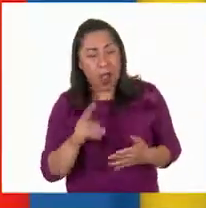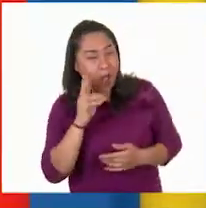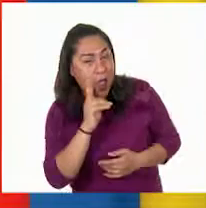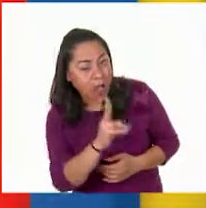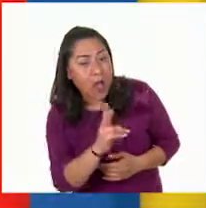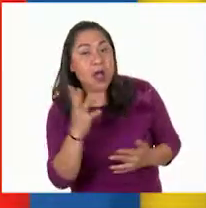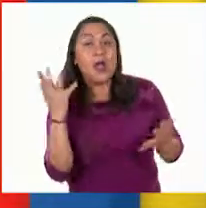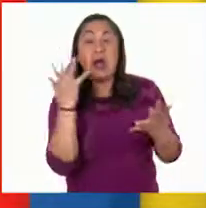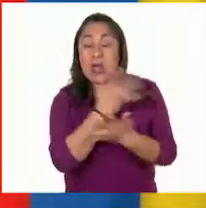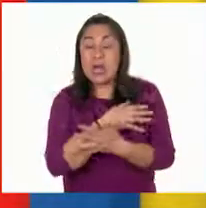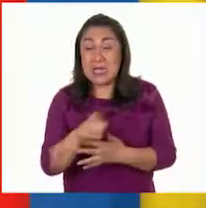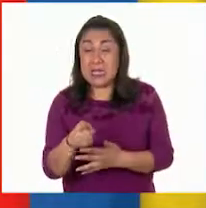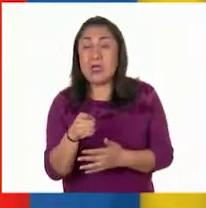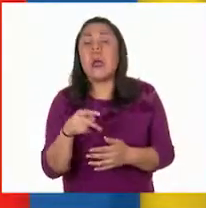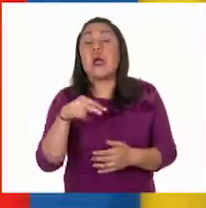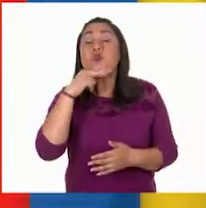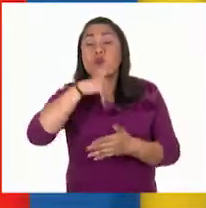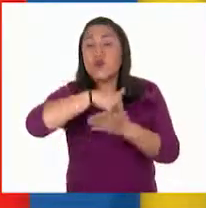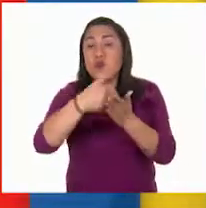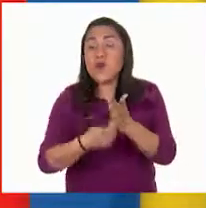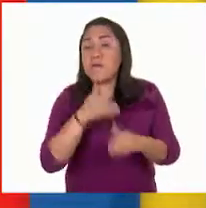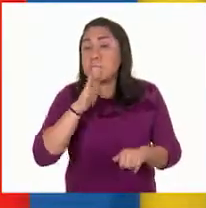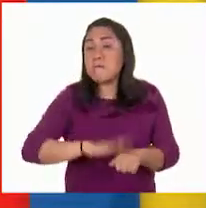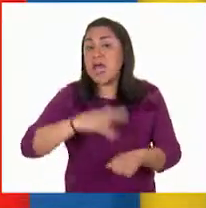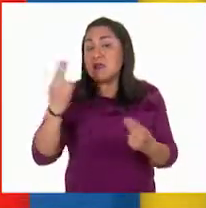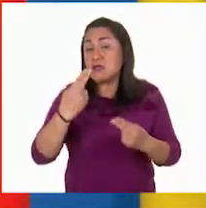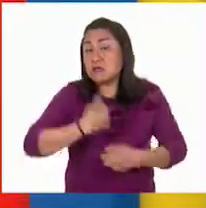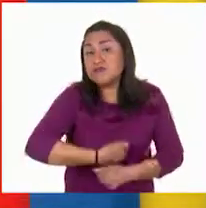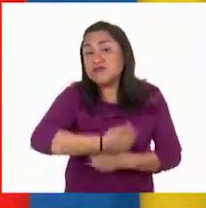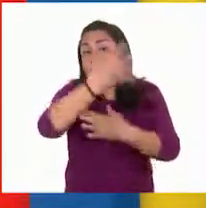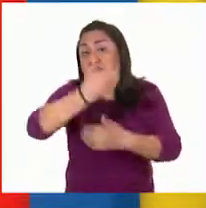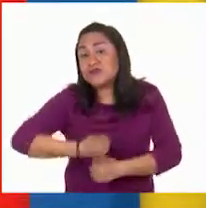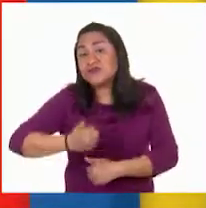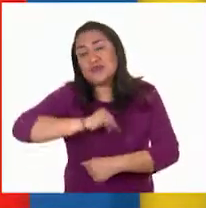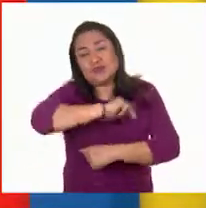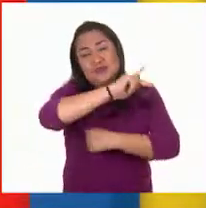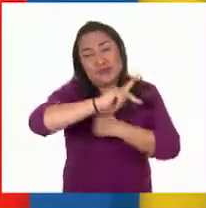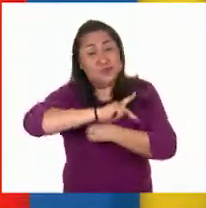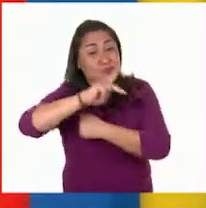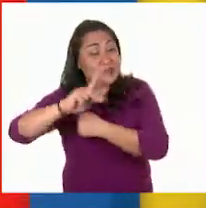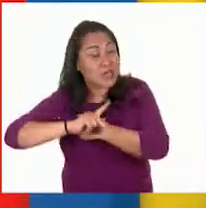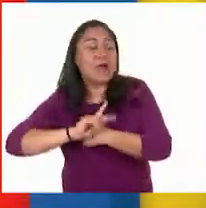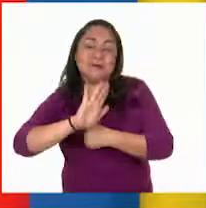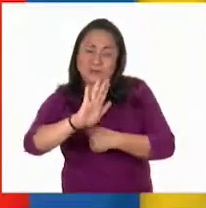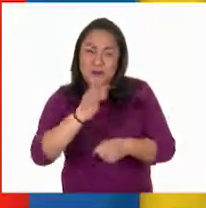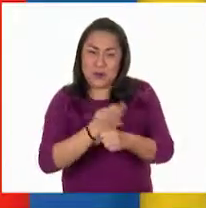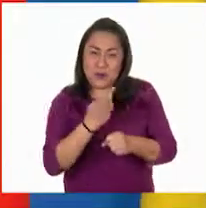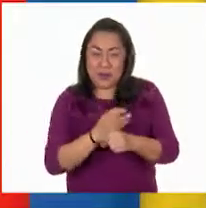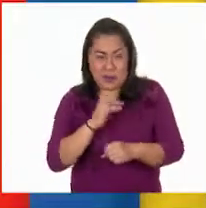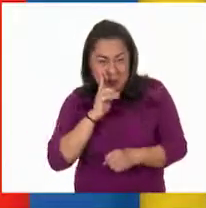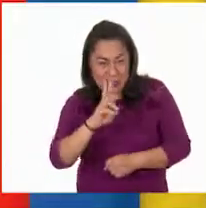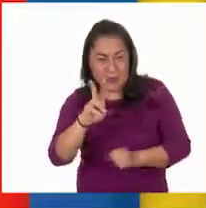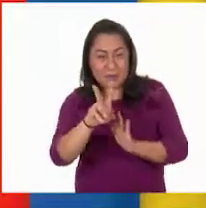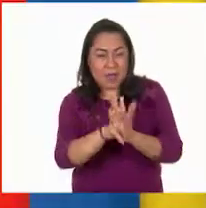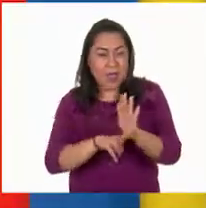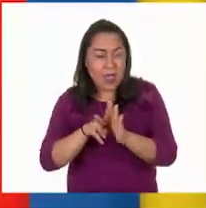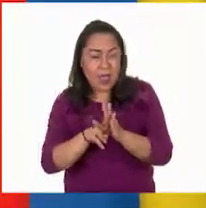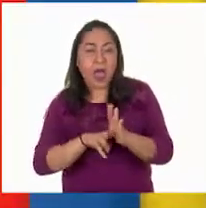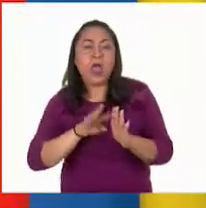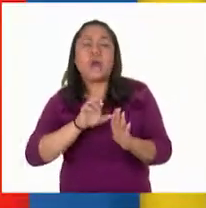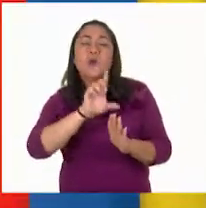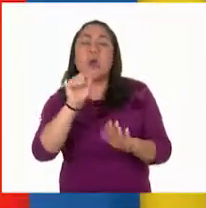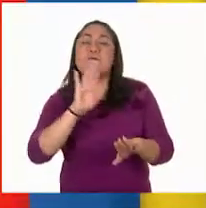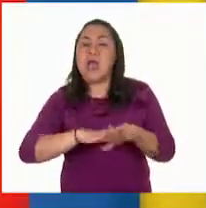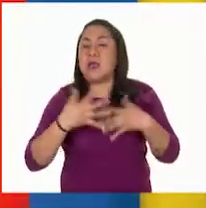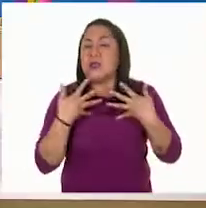productos con más demanda a nivel internacional, vamos a ver el siguiente video para entender mejor esto.